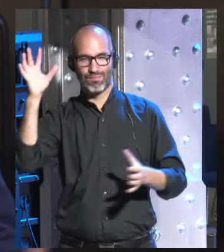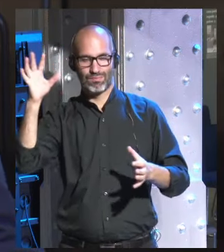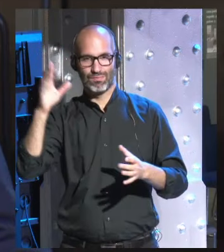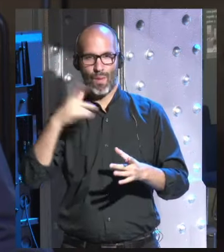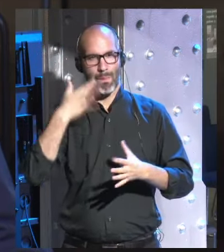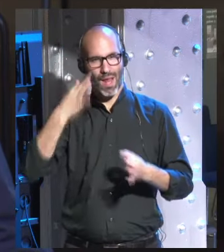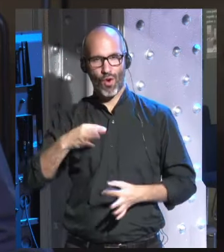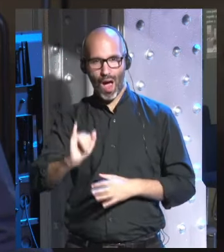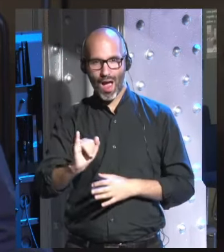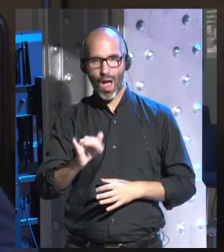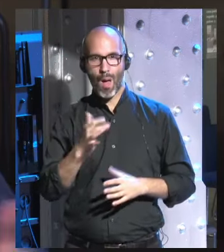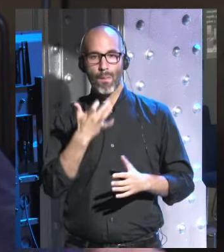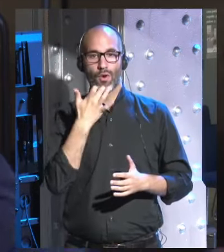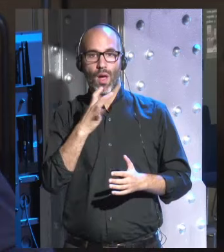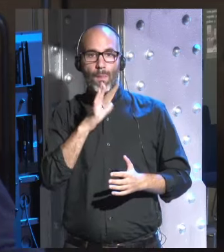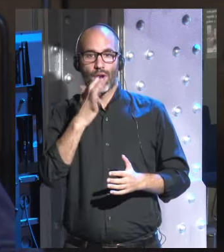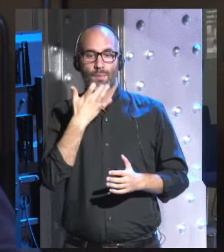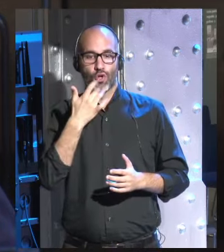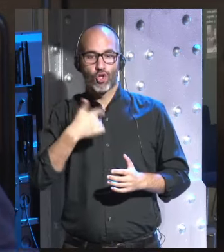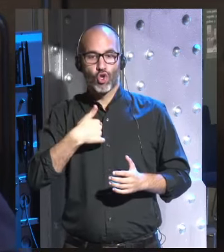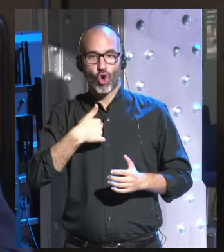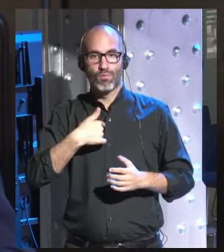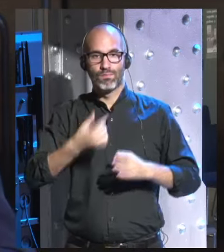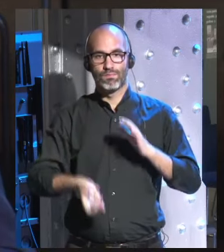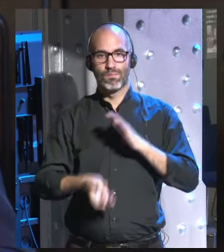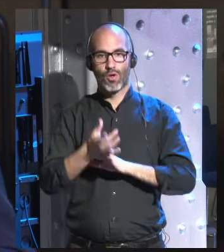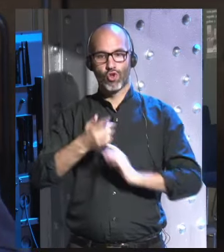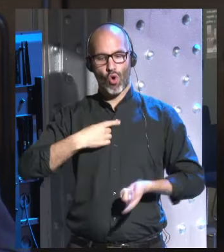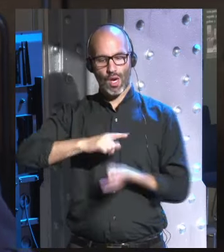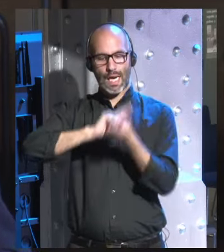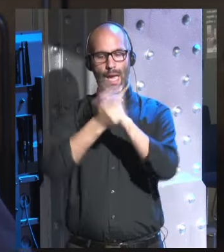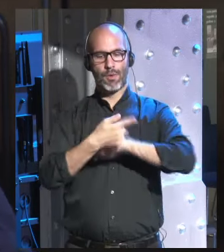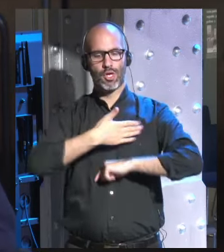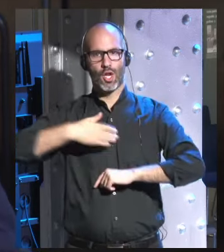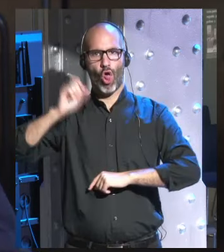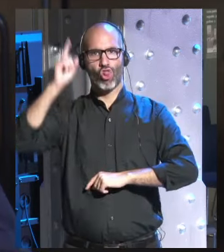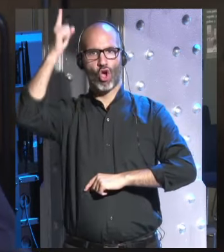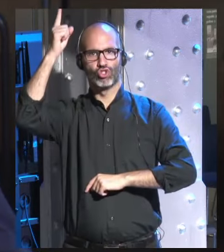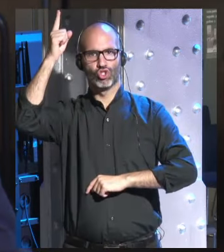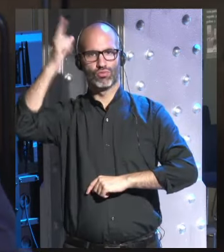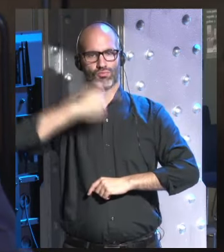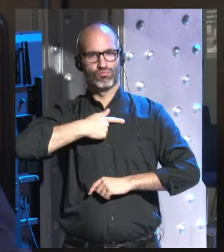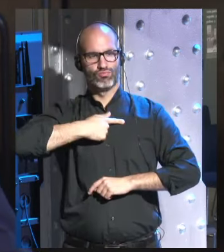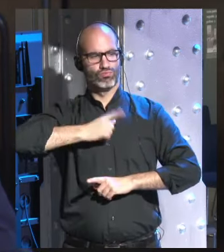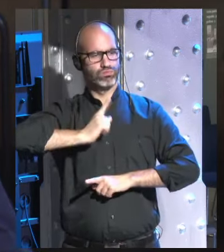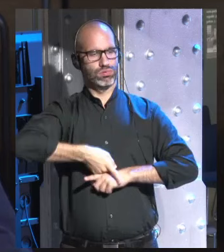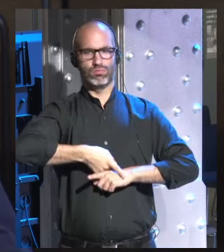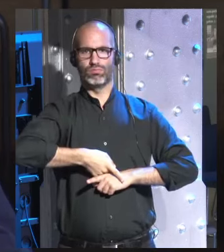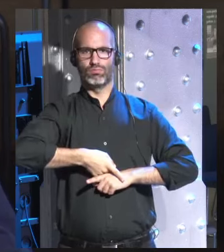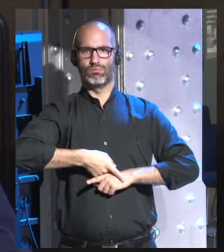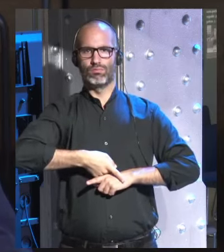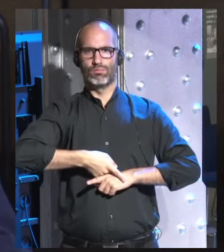porque una vez que uno se convierte en un dios y estamos en ese proceso de convertirnos en dioses uno ya no